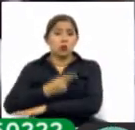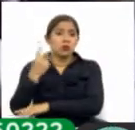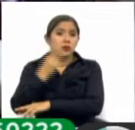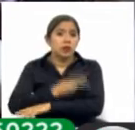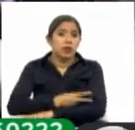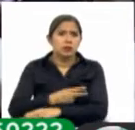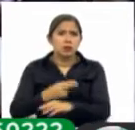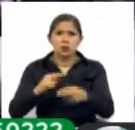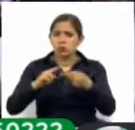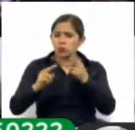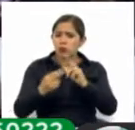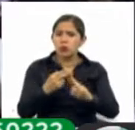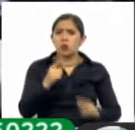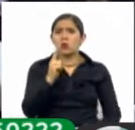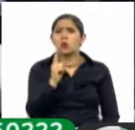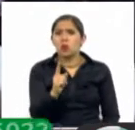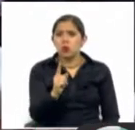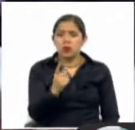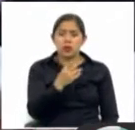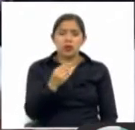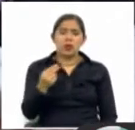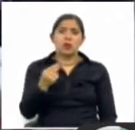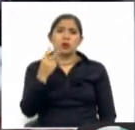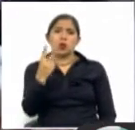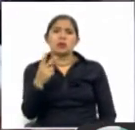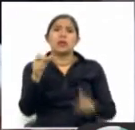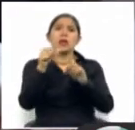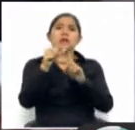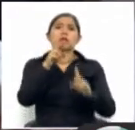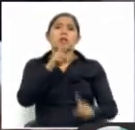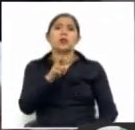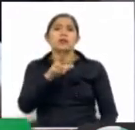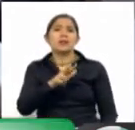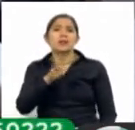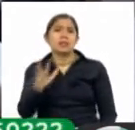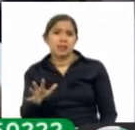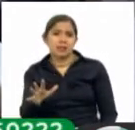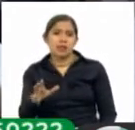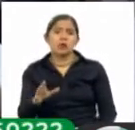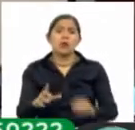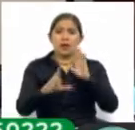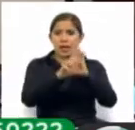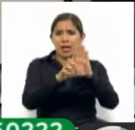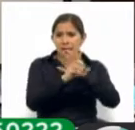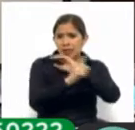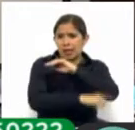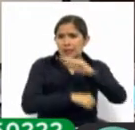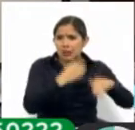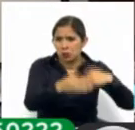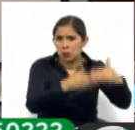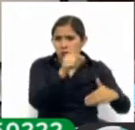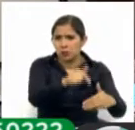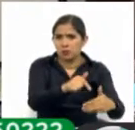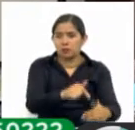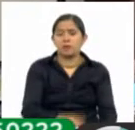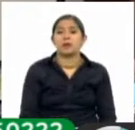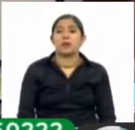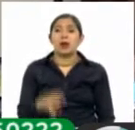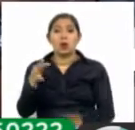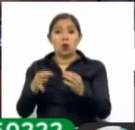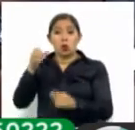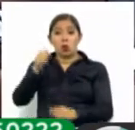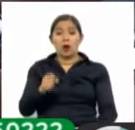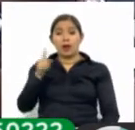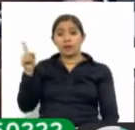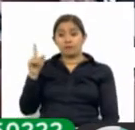en los numerales 1 y 2 del artículo 235 del Código de Procedimiento Penal. El juez de instrucción penal primero del